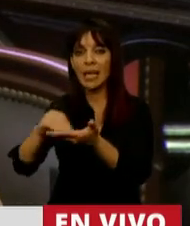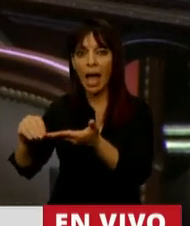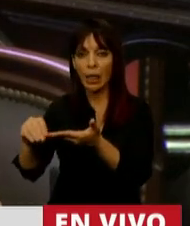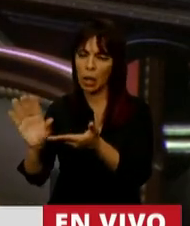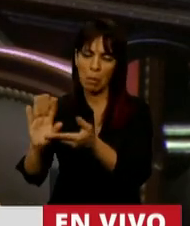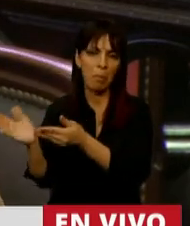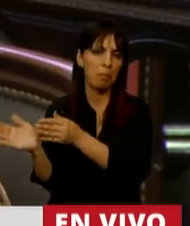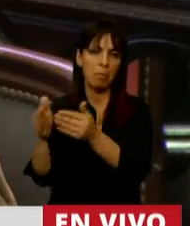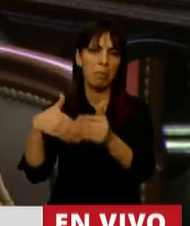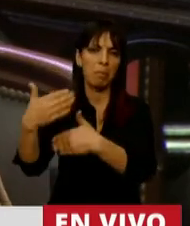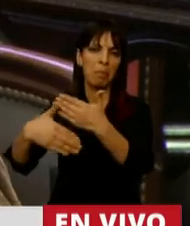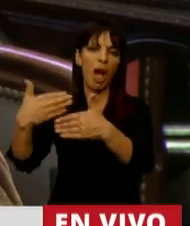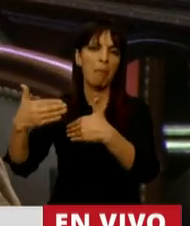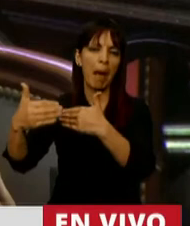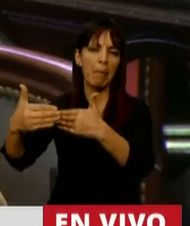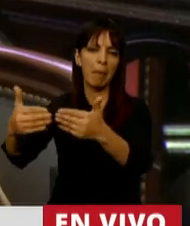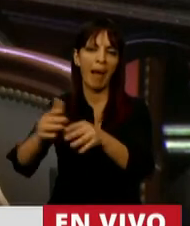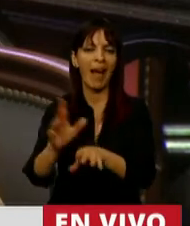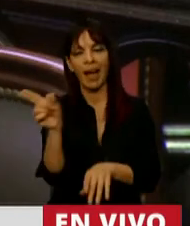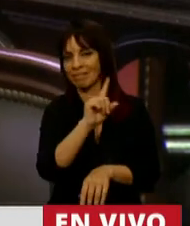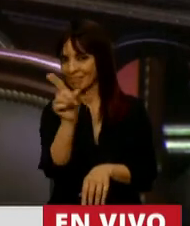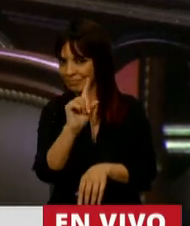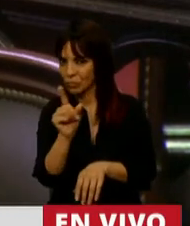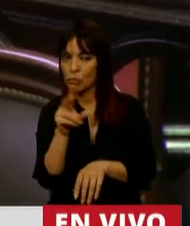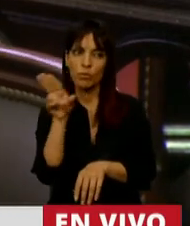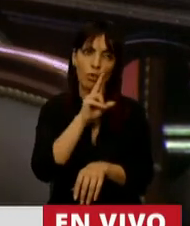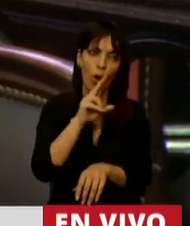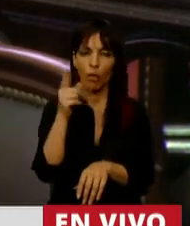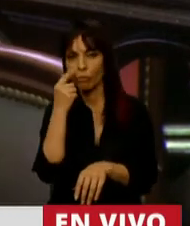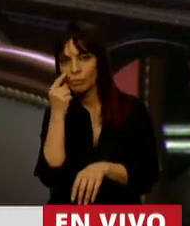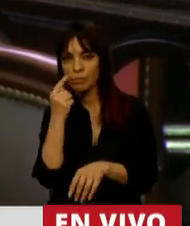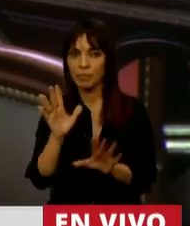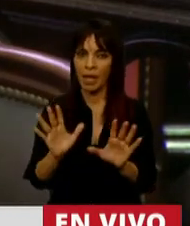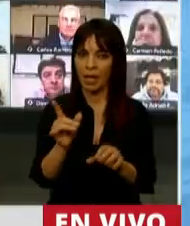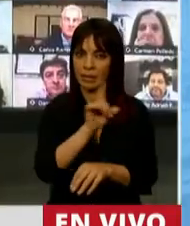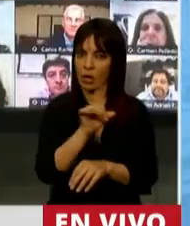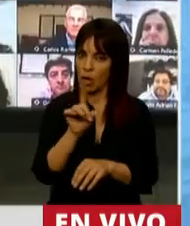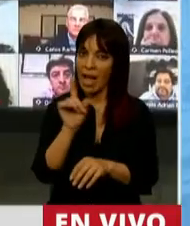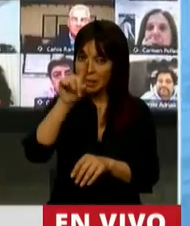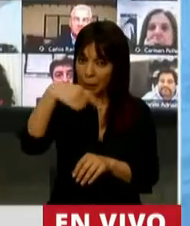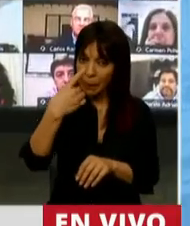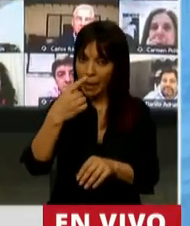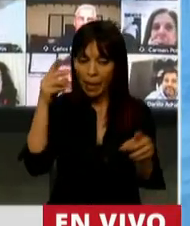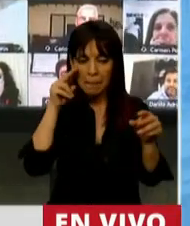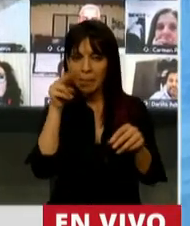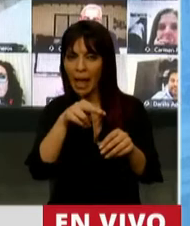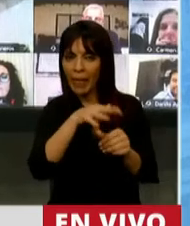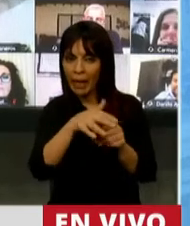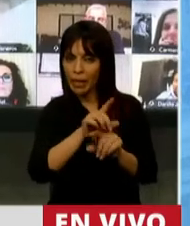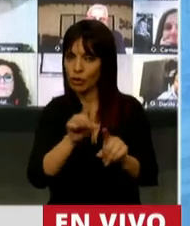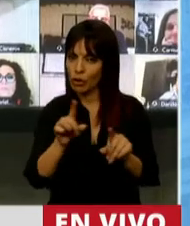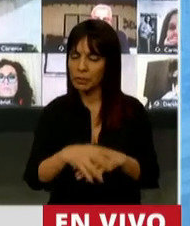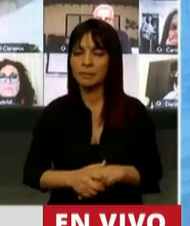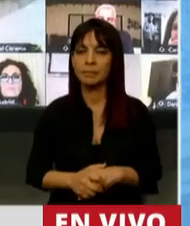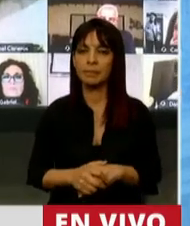mujeres que han ganado los concursos, es decir, no es con el todos y todas que vamos a lograr la perspectiva de género. La